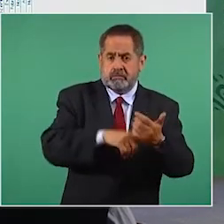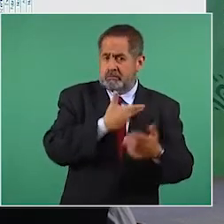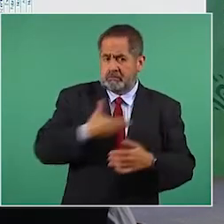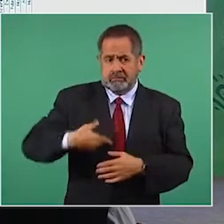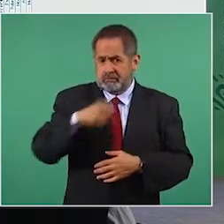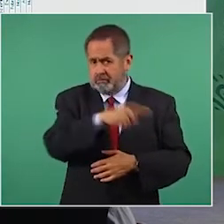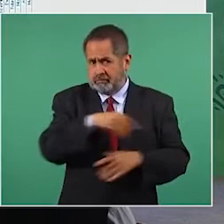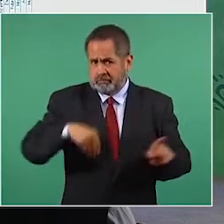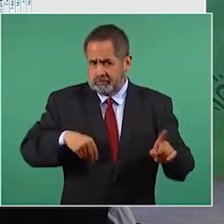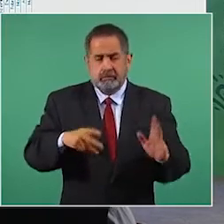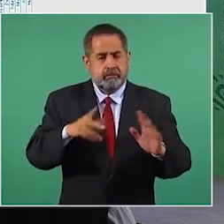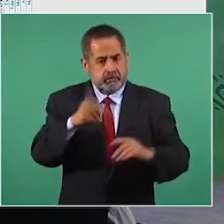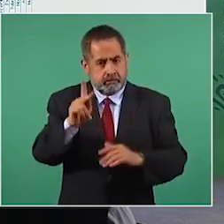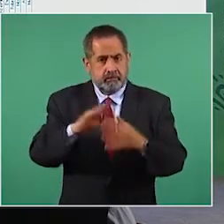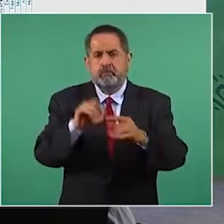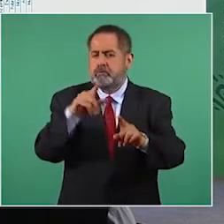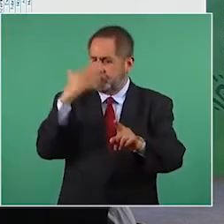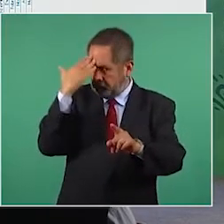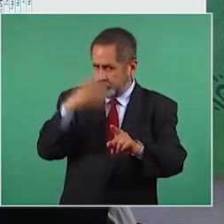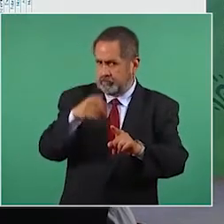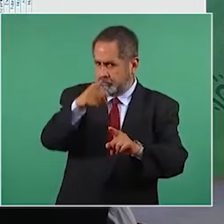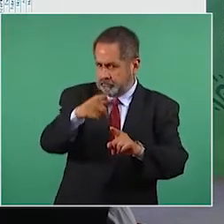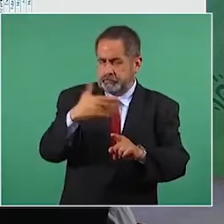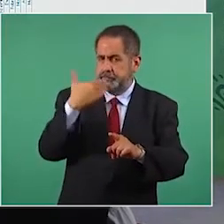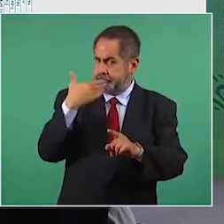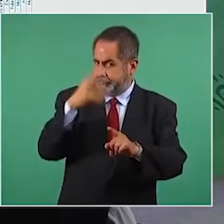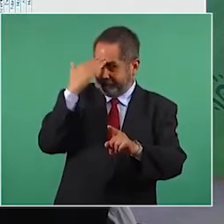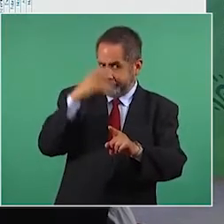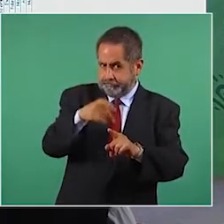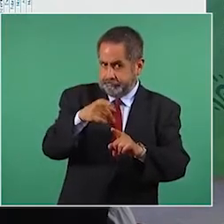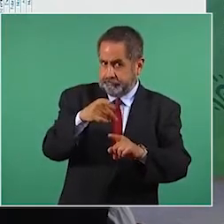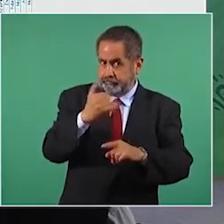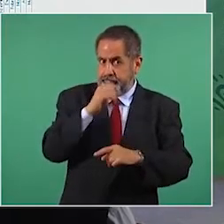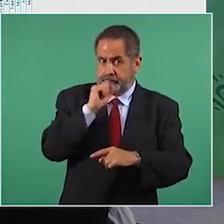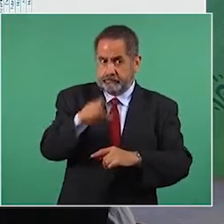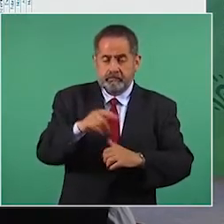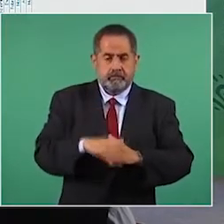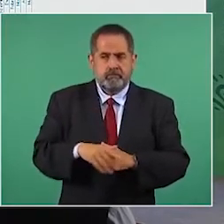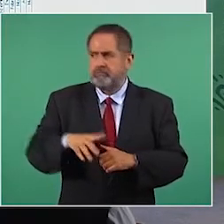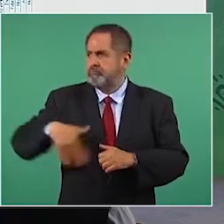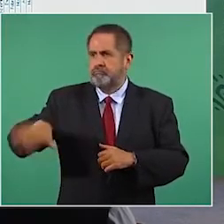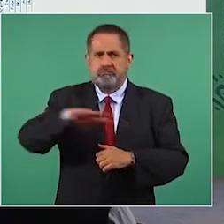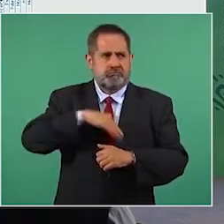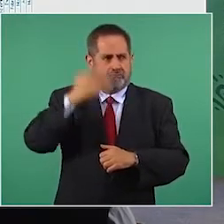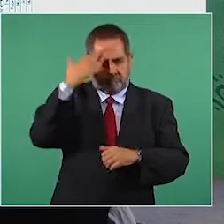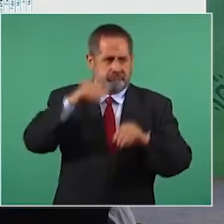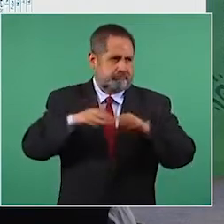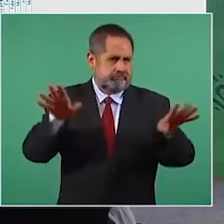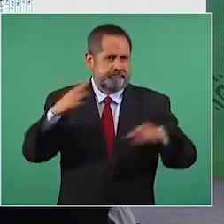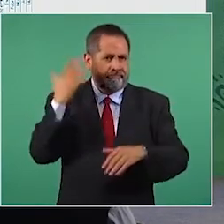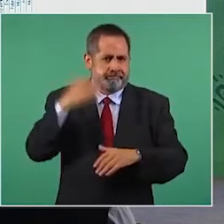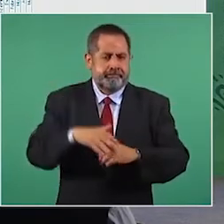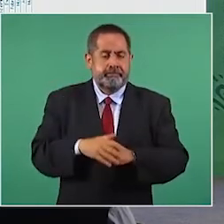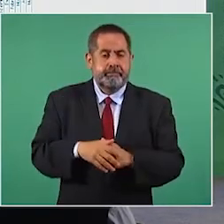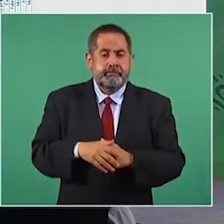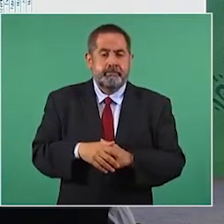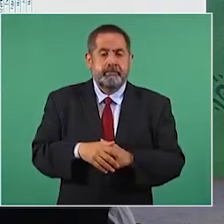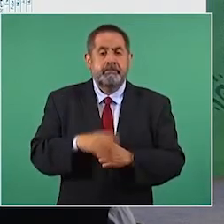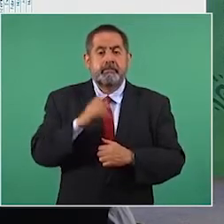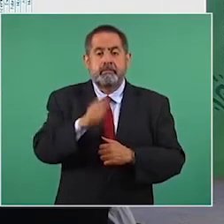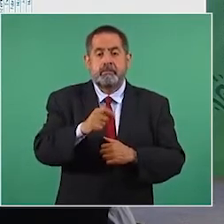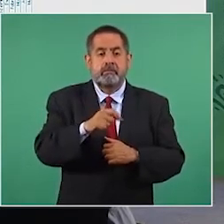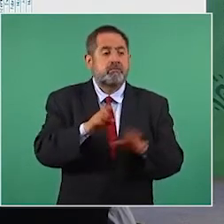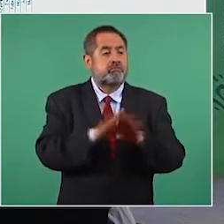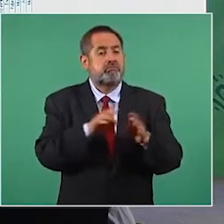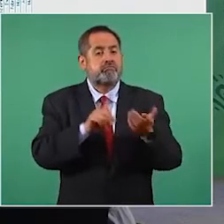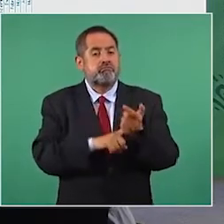pero tú sabes bien, además es de dominio público, de que el